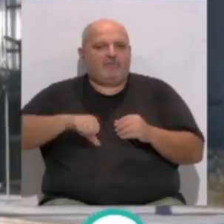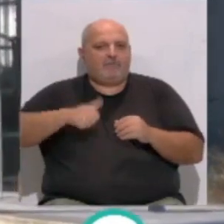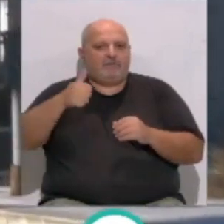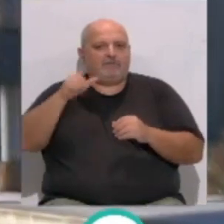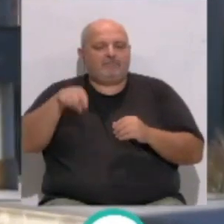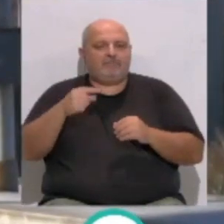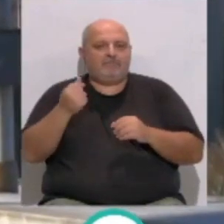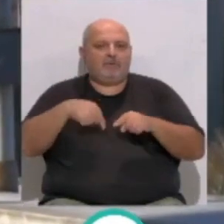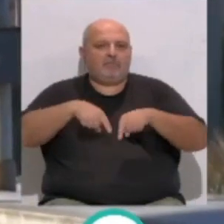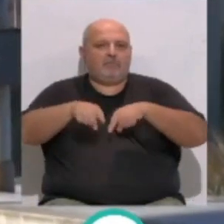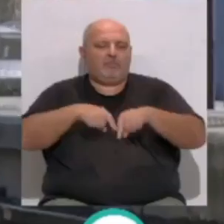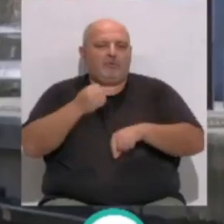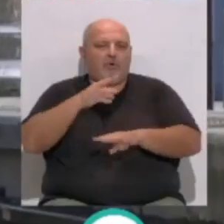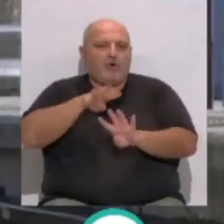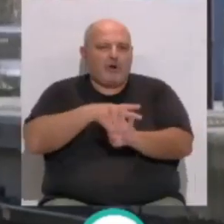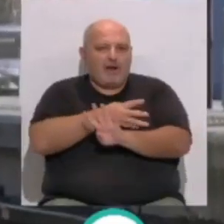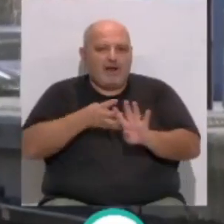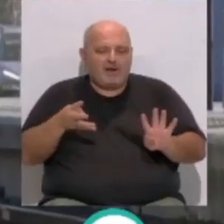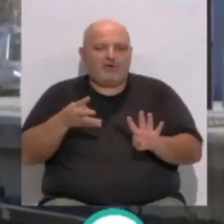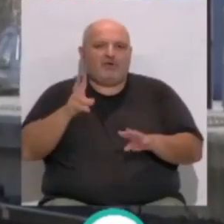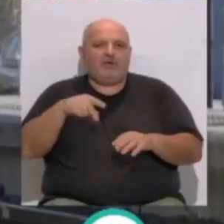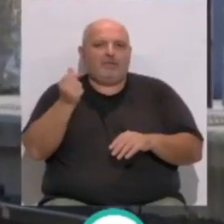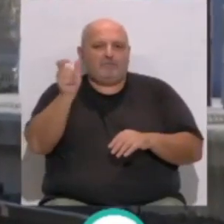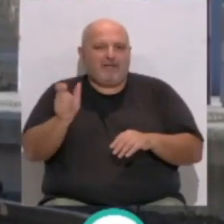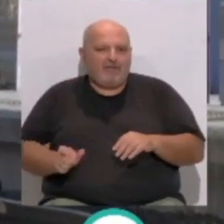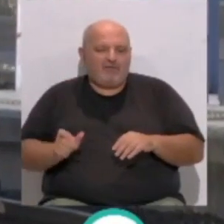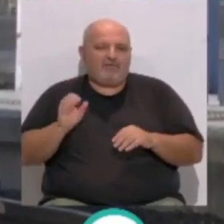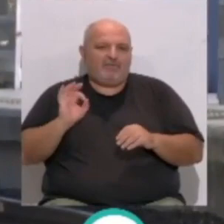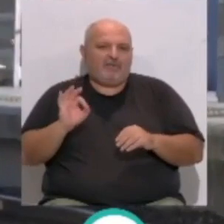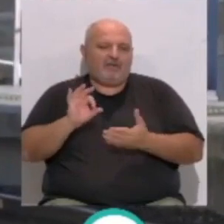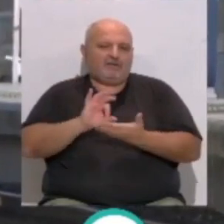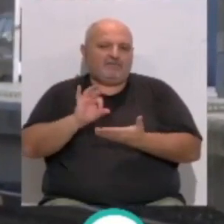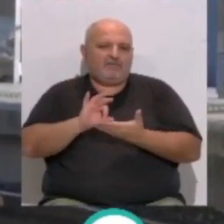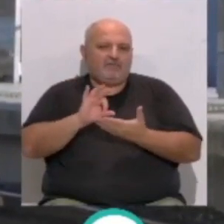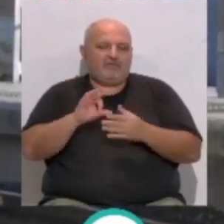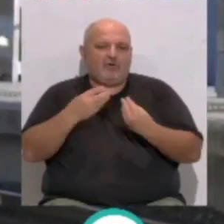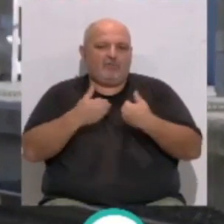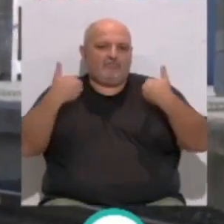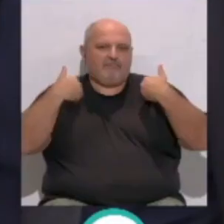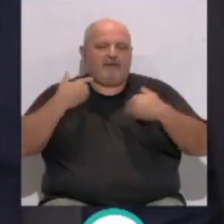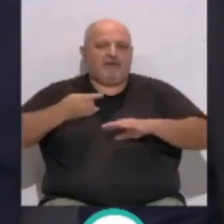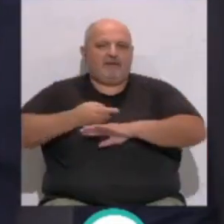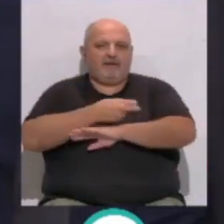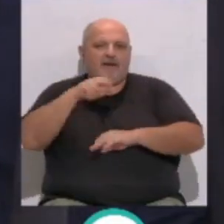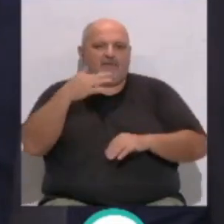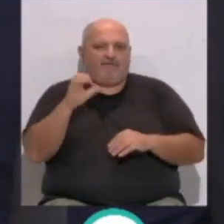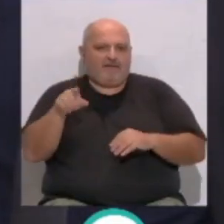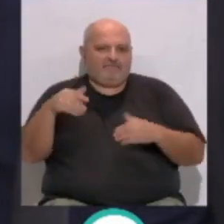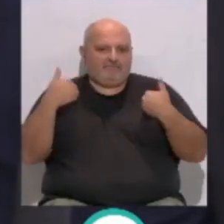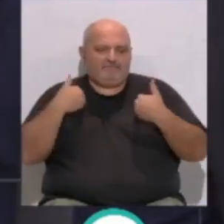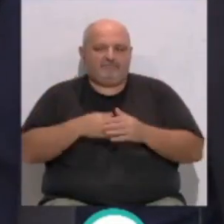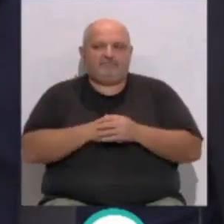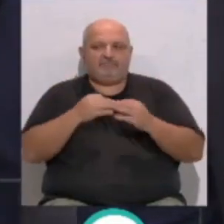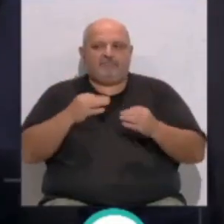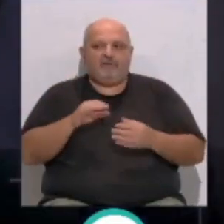además la frecuencia de los desplazamientos y la política de precios del servicio que estará operado por Renfe. Ya por fin se puede